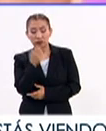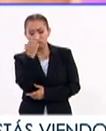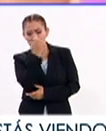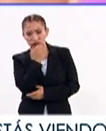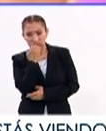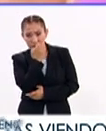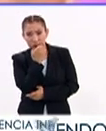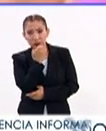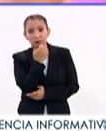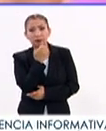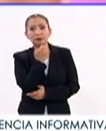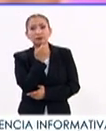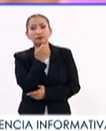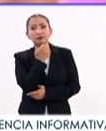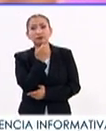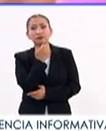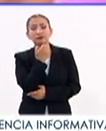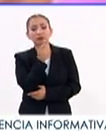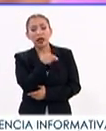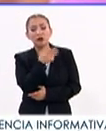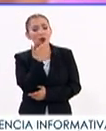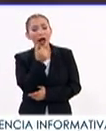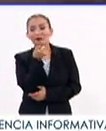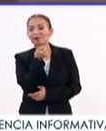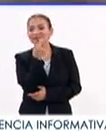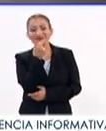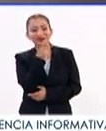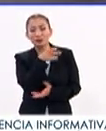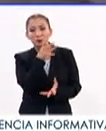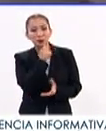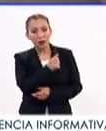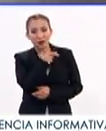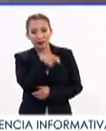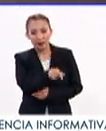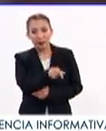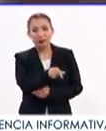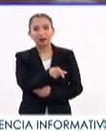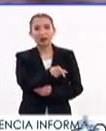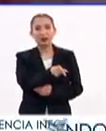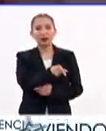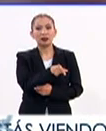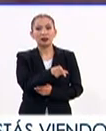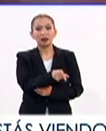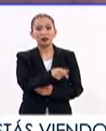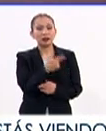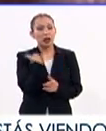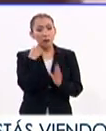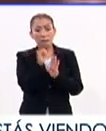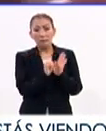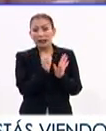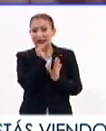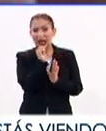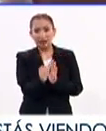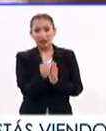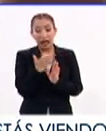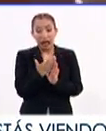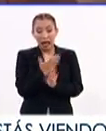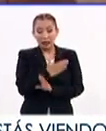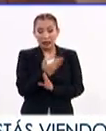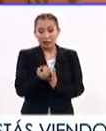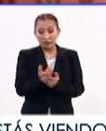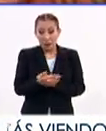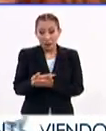diagnosticar, no van a tener tratamiento antirretroviral ni un mes completo previo al